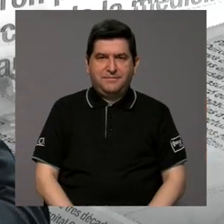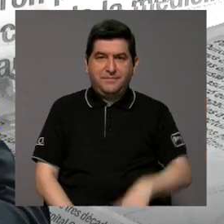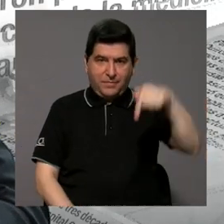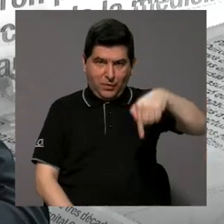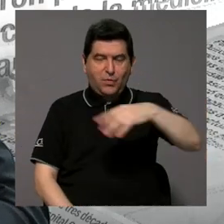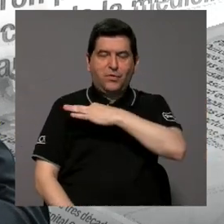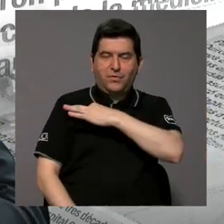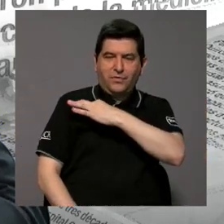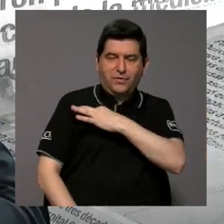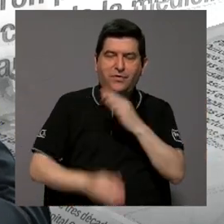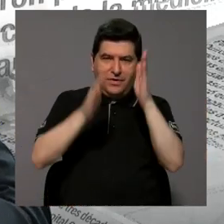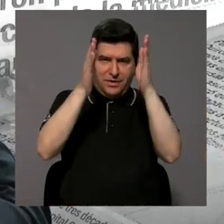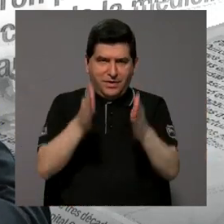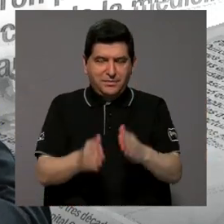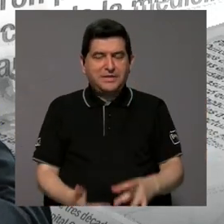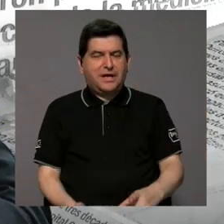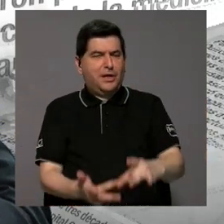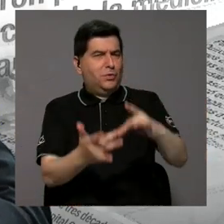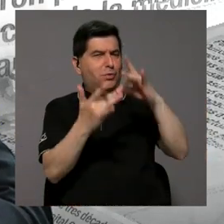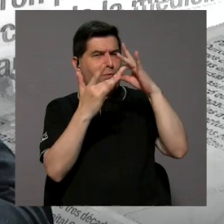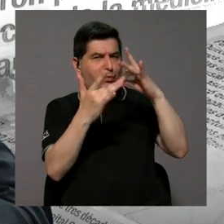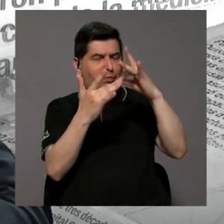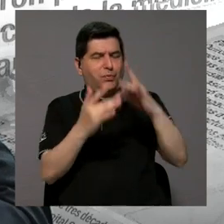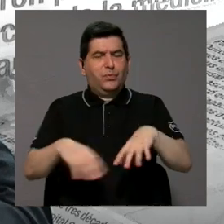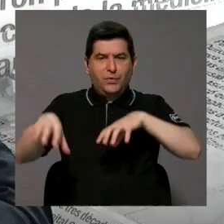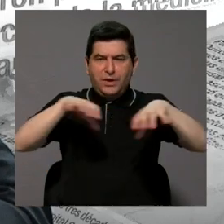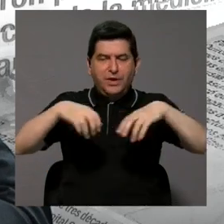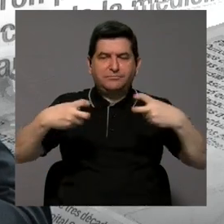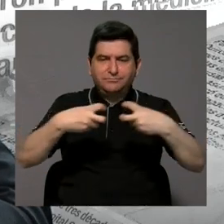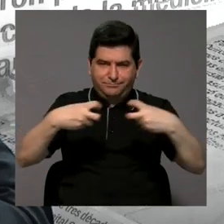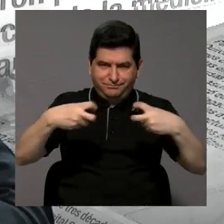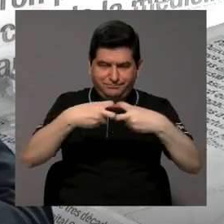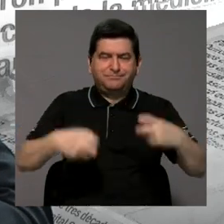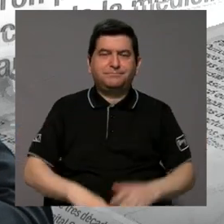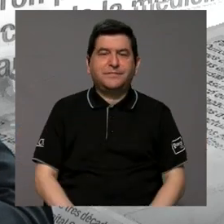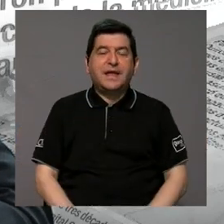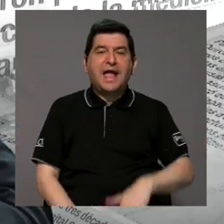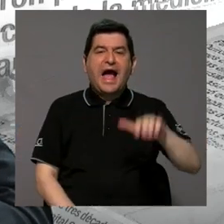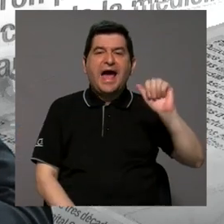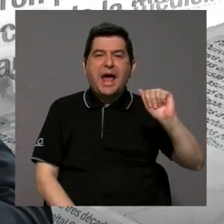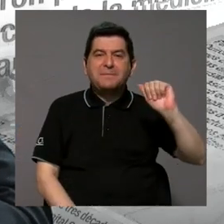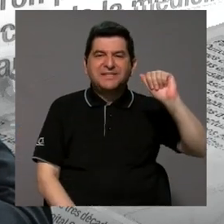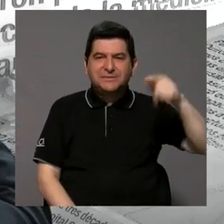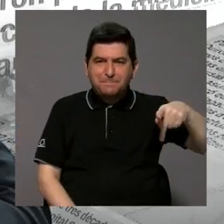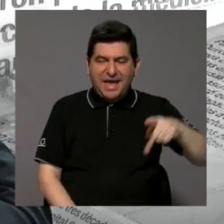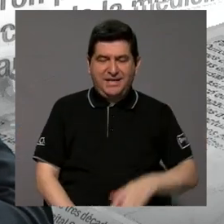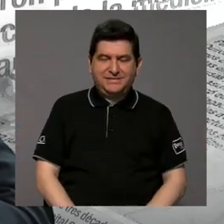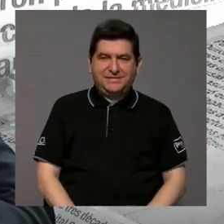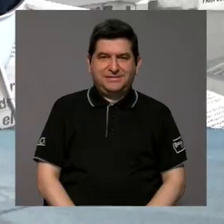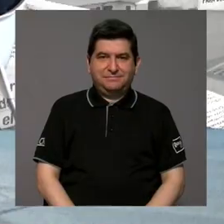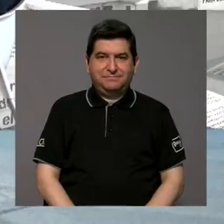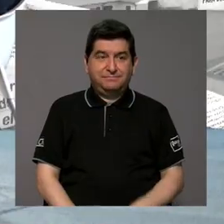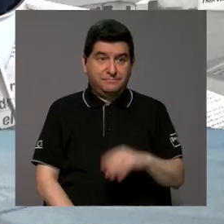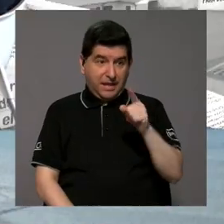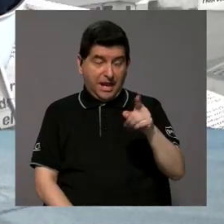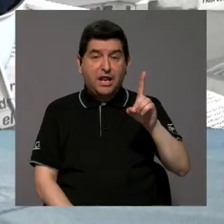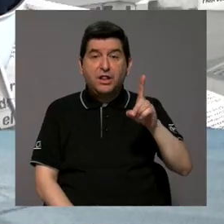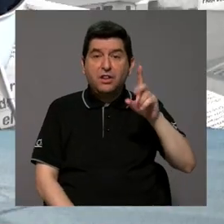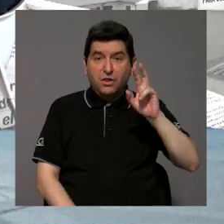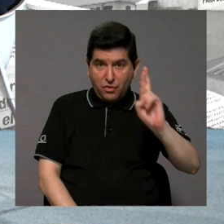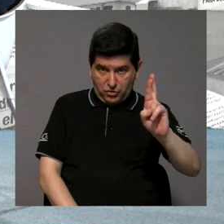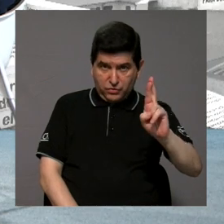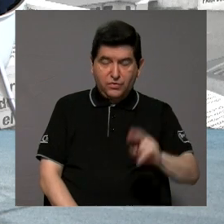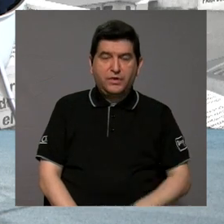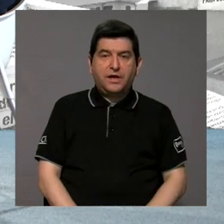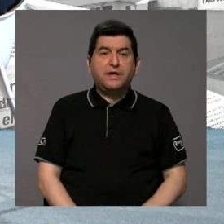un invitado especialista en movilidad eléctrica, Aramis Pérez, quien tiene un doctorado